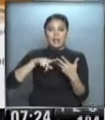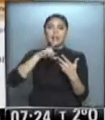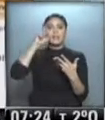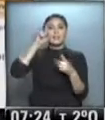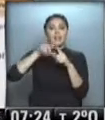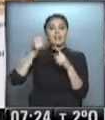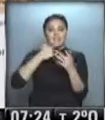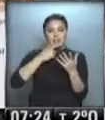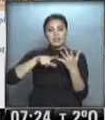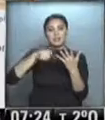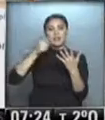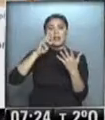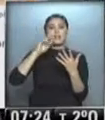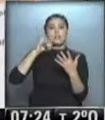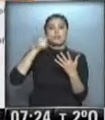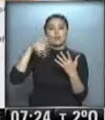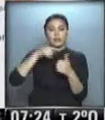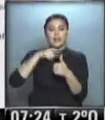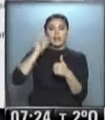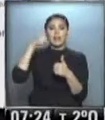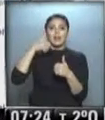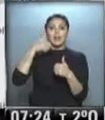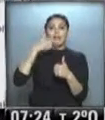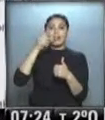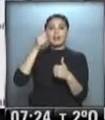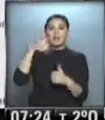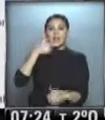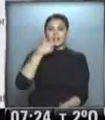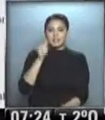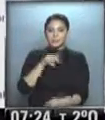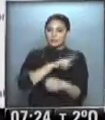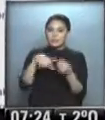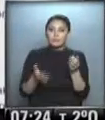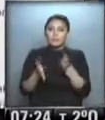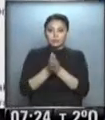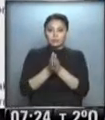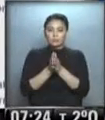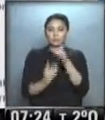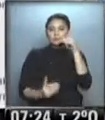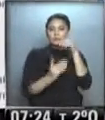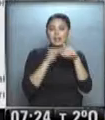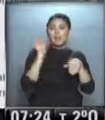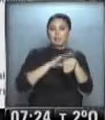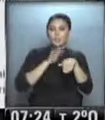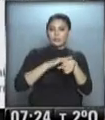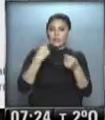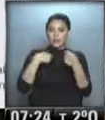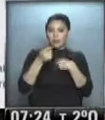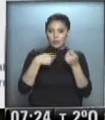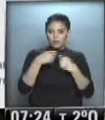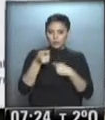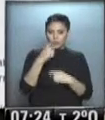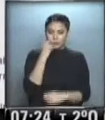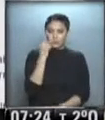Texas y también Kansas quienes concurrieron acompañados por el encargado de negocios en el país, Kevin